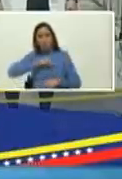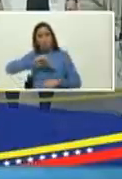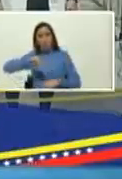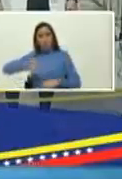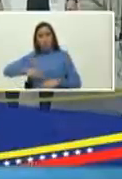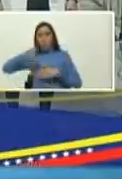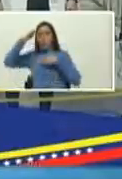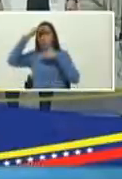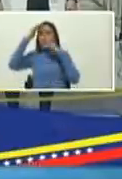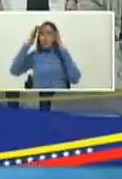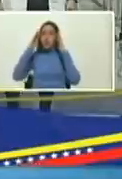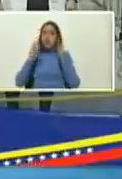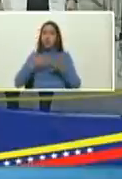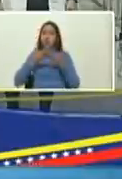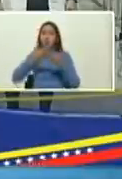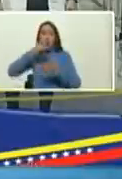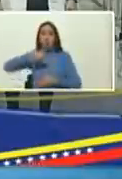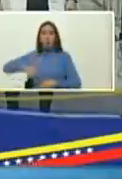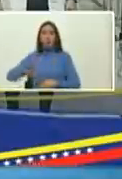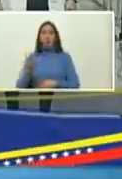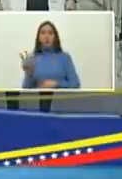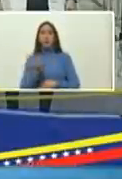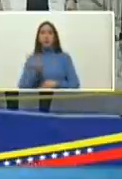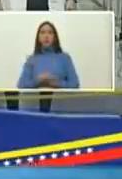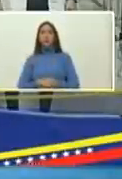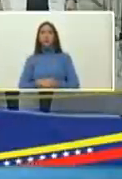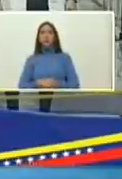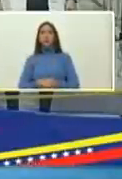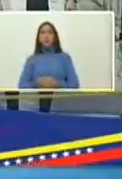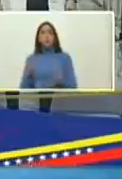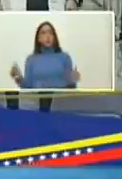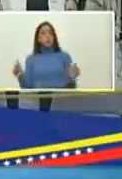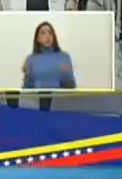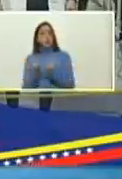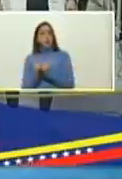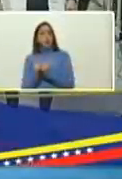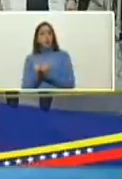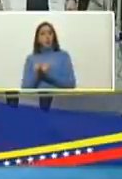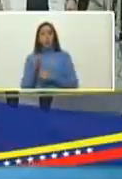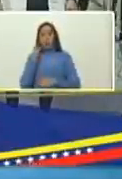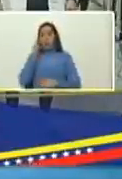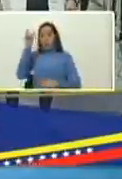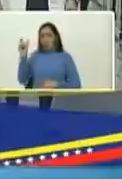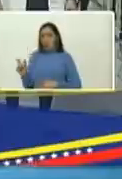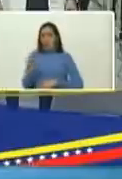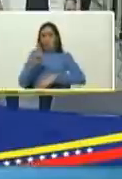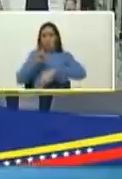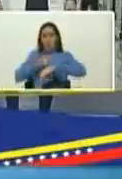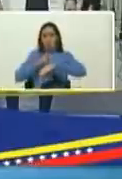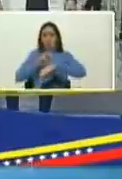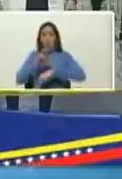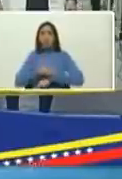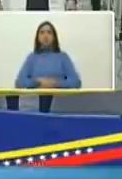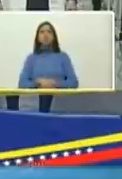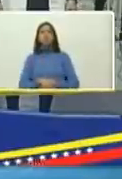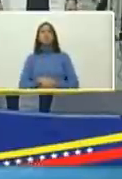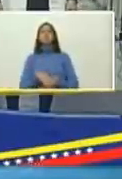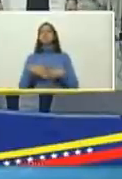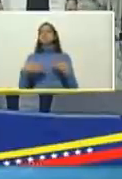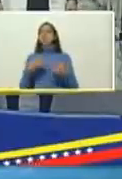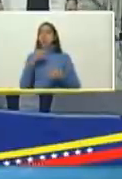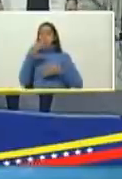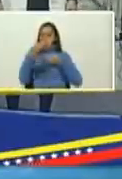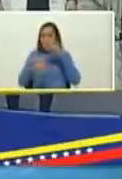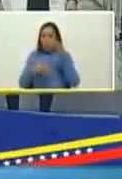atención al pueblo venezolano acá también nos acompaña el doctor Mauricio quien pues va a explicar